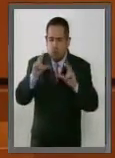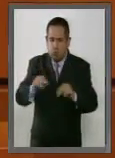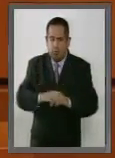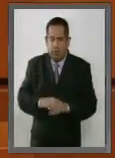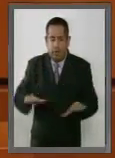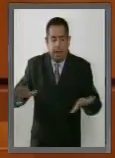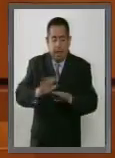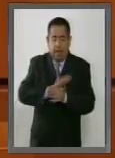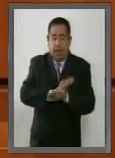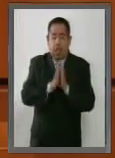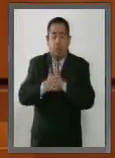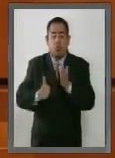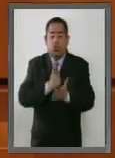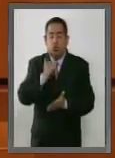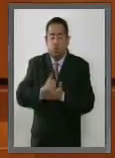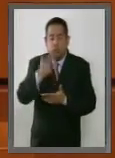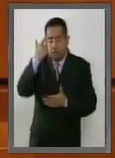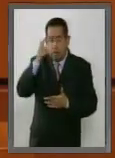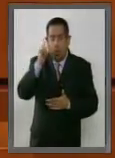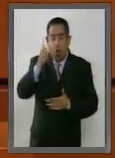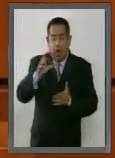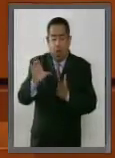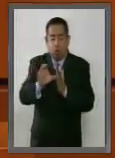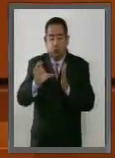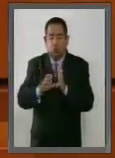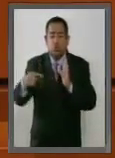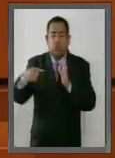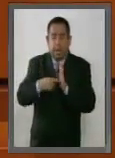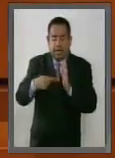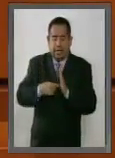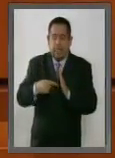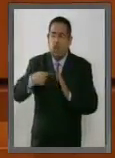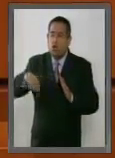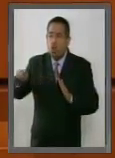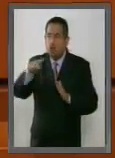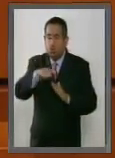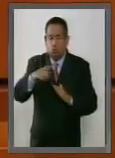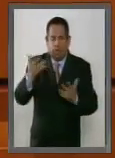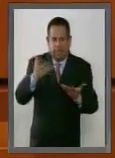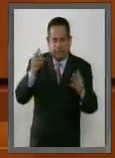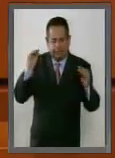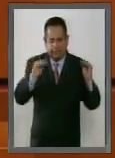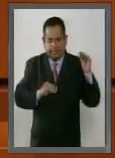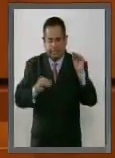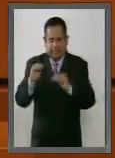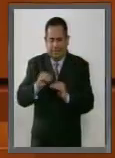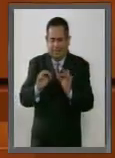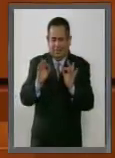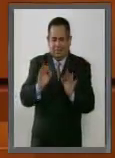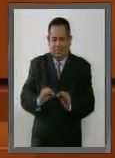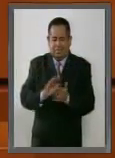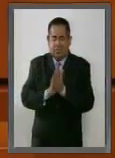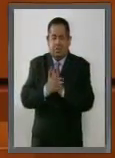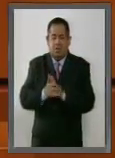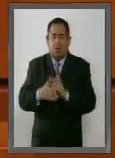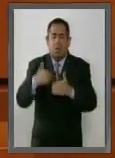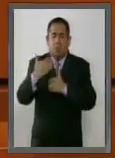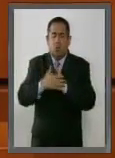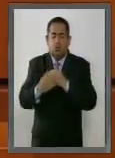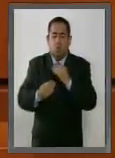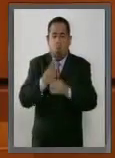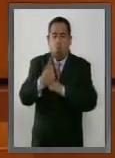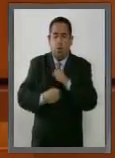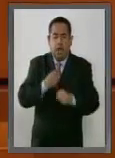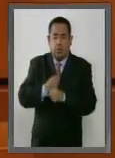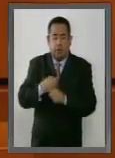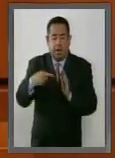de la ciudad estará en la Constitución que nosotros logremos construir el próximo año. Y